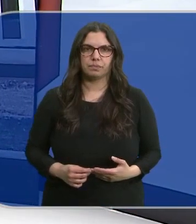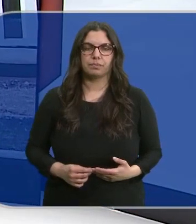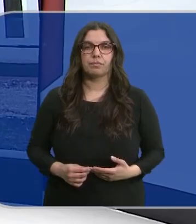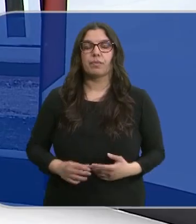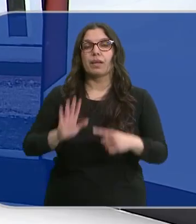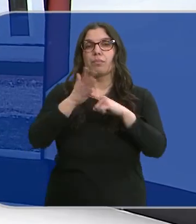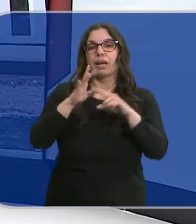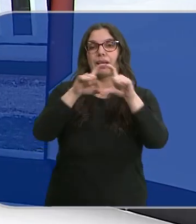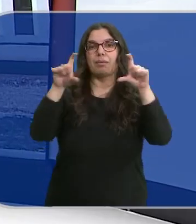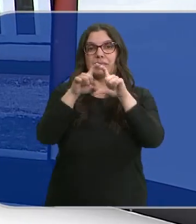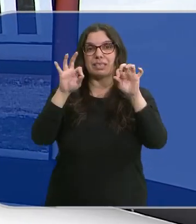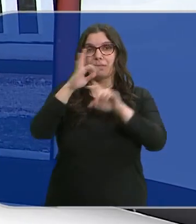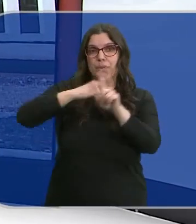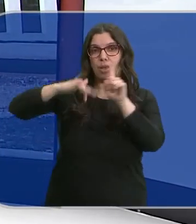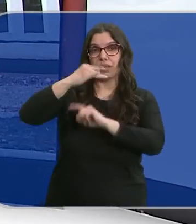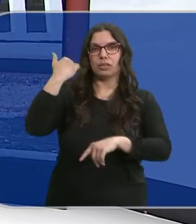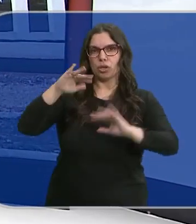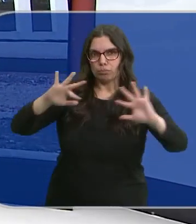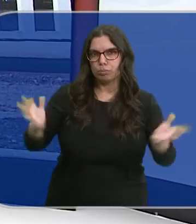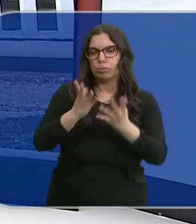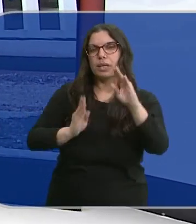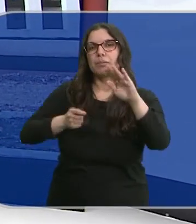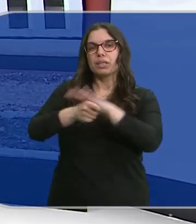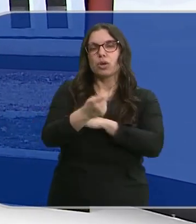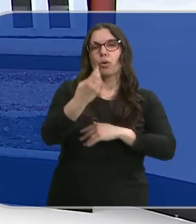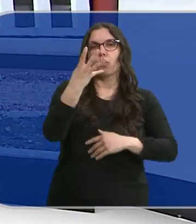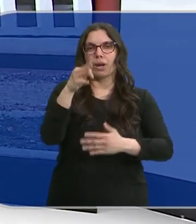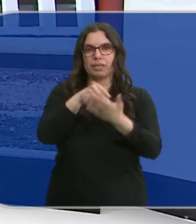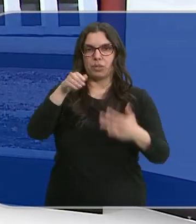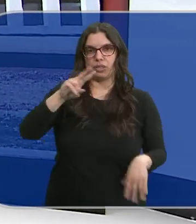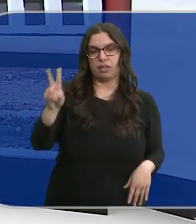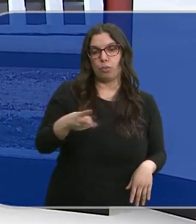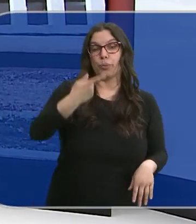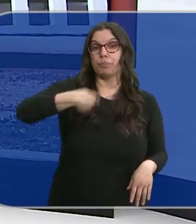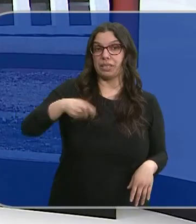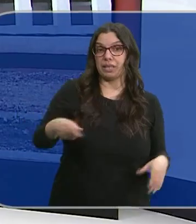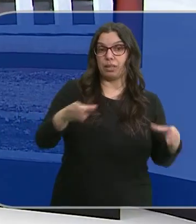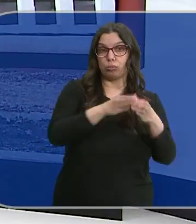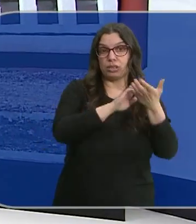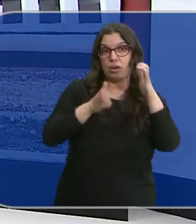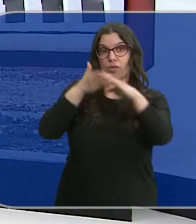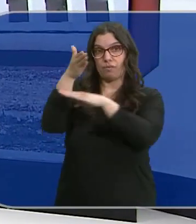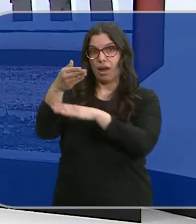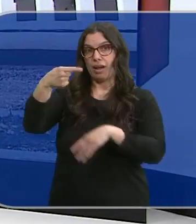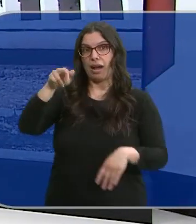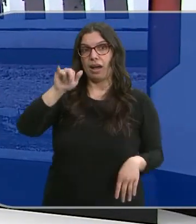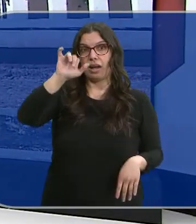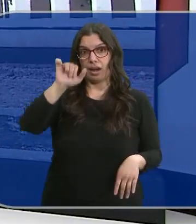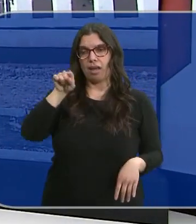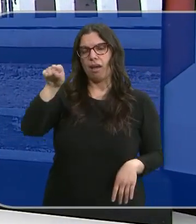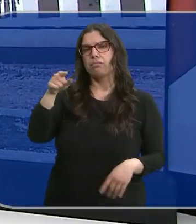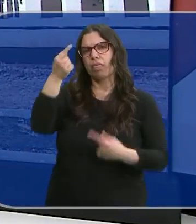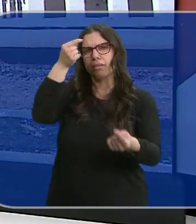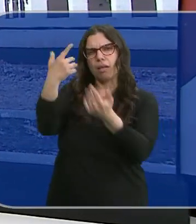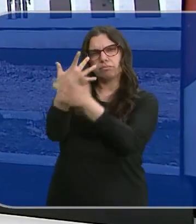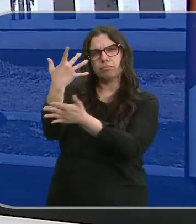Impulso al Parque Empresarial del Medio Ambiente de Soria con una inversión de 40 millones de euros. El presidente de la Junta ha estado hoy en Garray para conocer